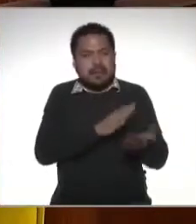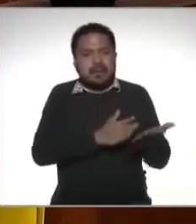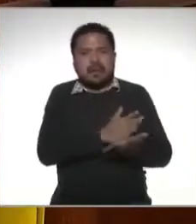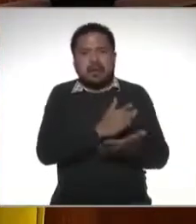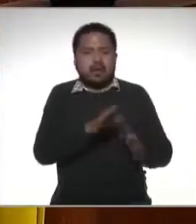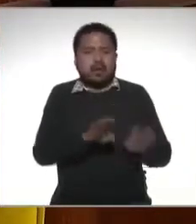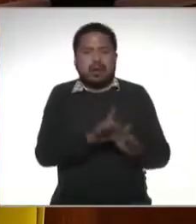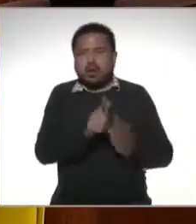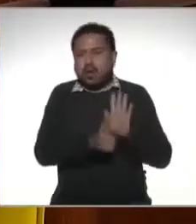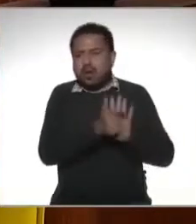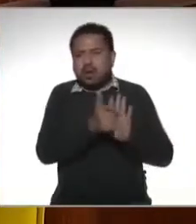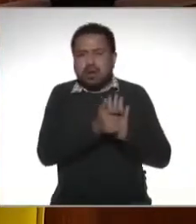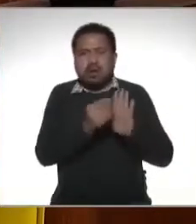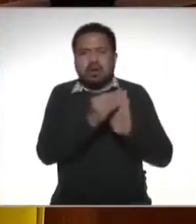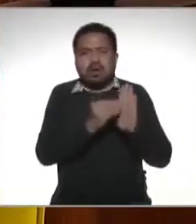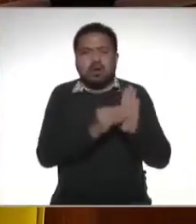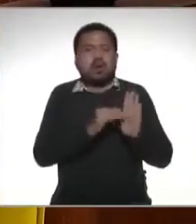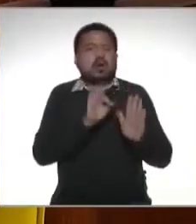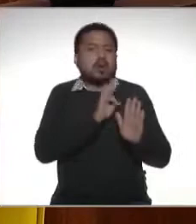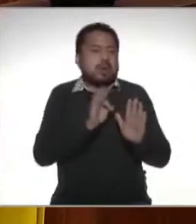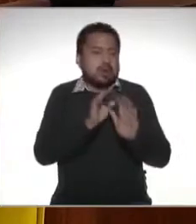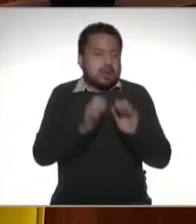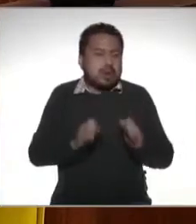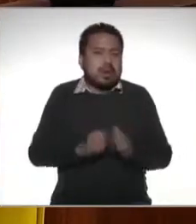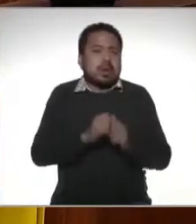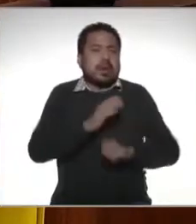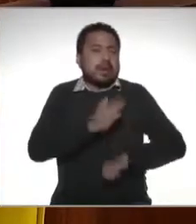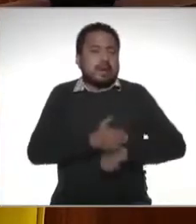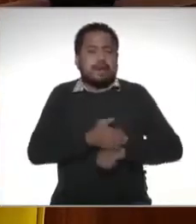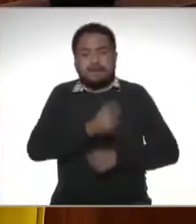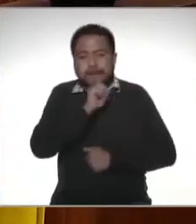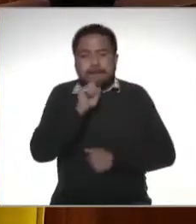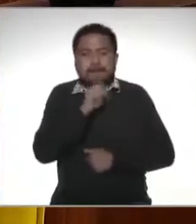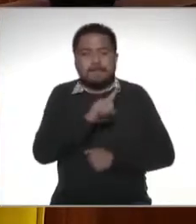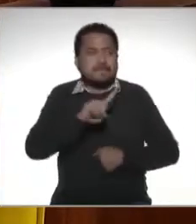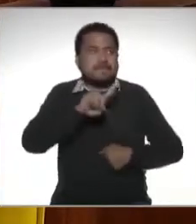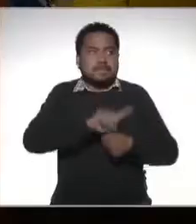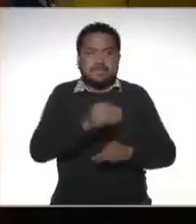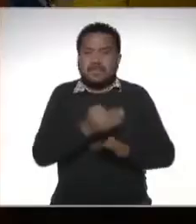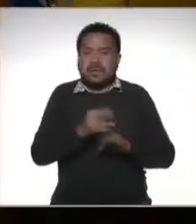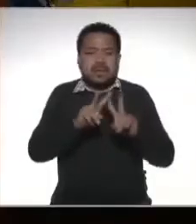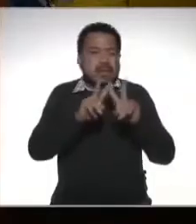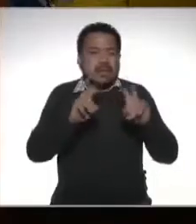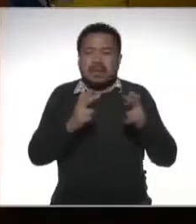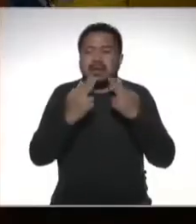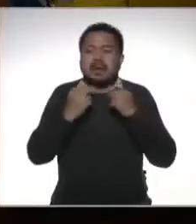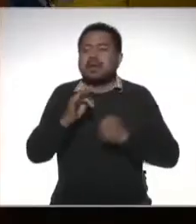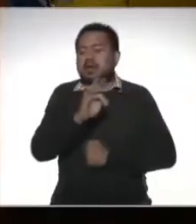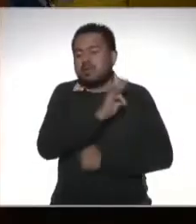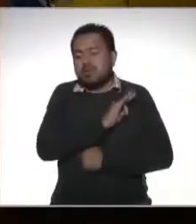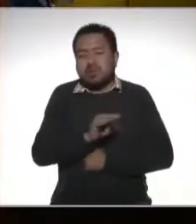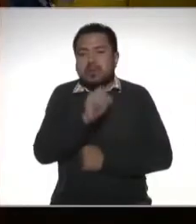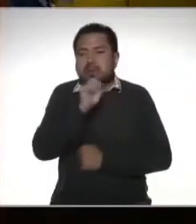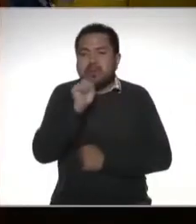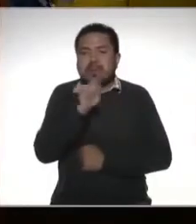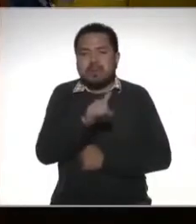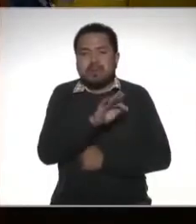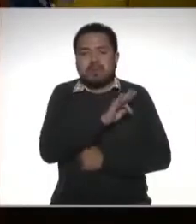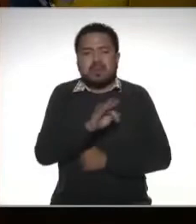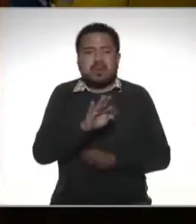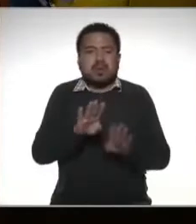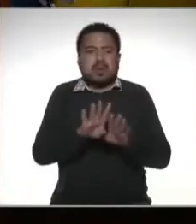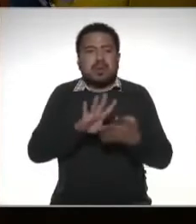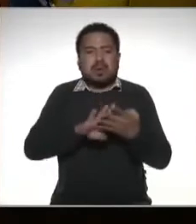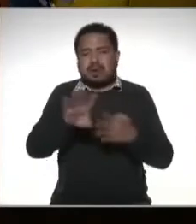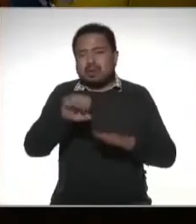un modelo de legalidad o tener el riesgo de recibir sanciones inclusive hoy día en el tema fiscal hasta la posibilidad de privación de